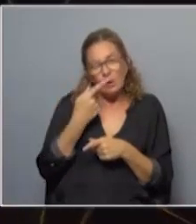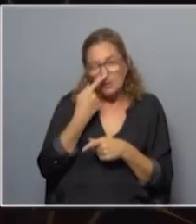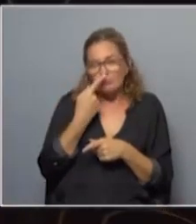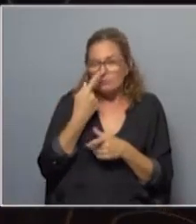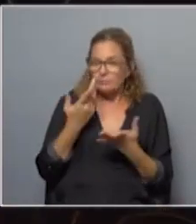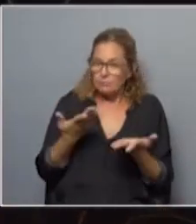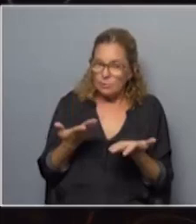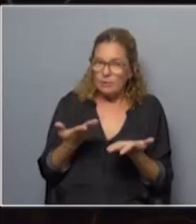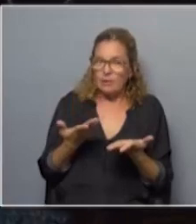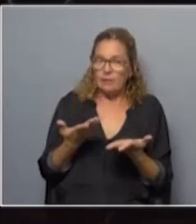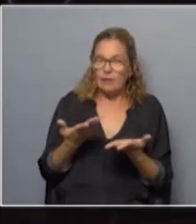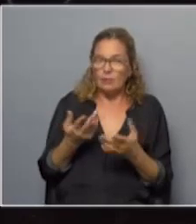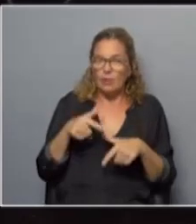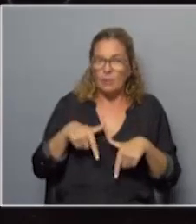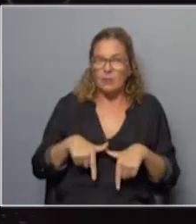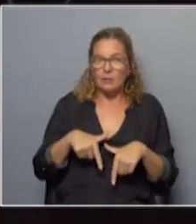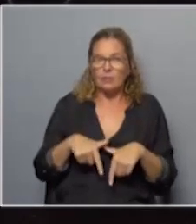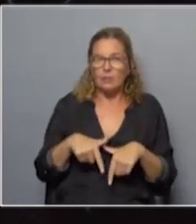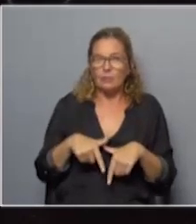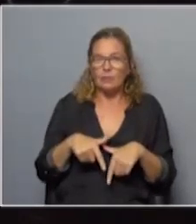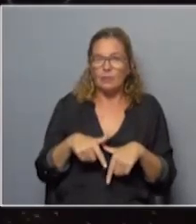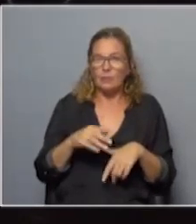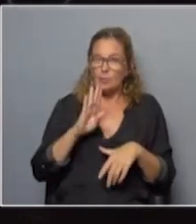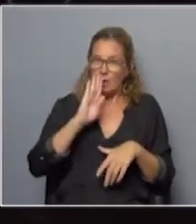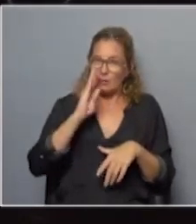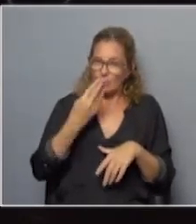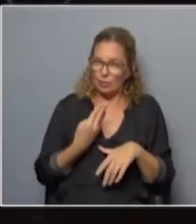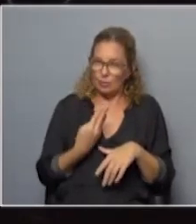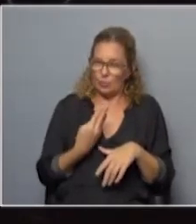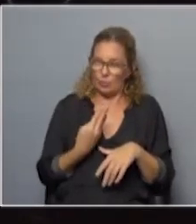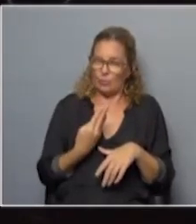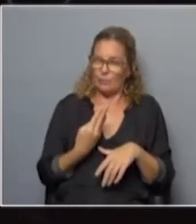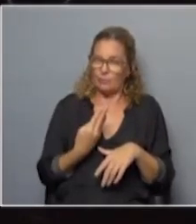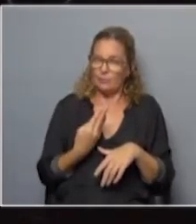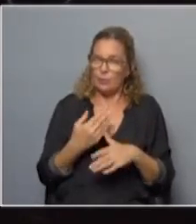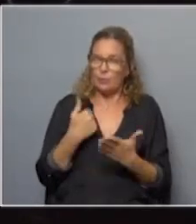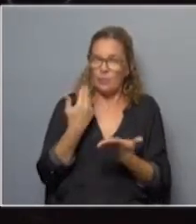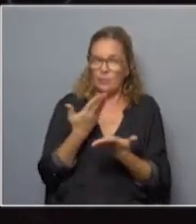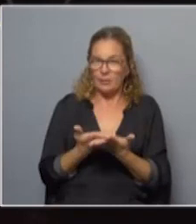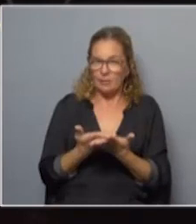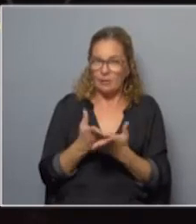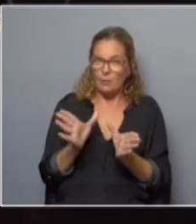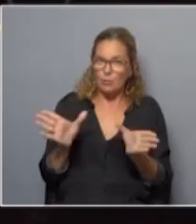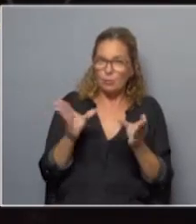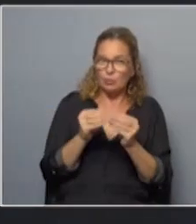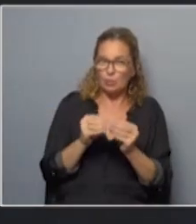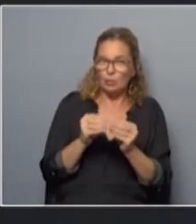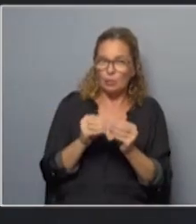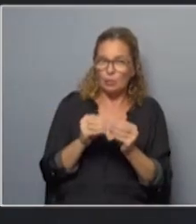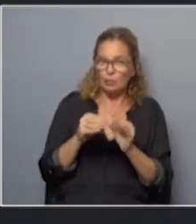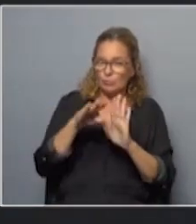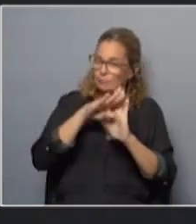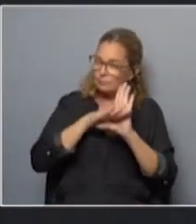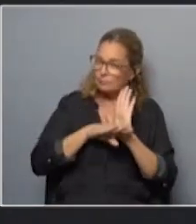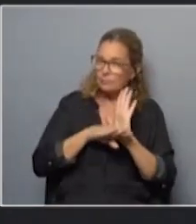que el ministro hubiera tomado una actitud activa cuando presentábamos todos los relevamientos